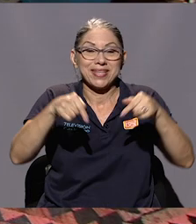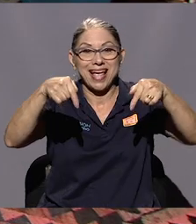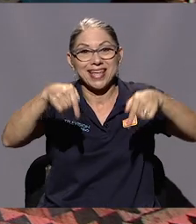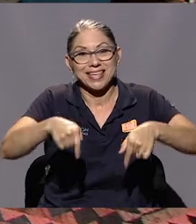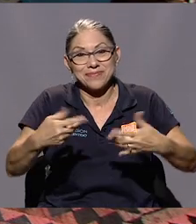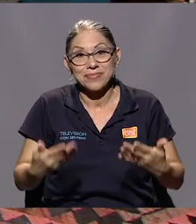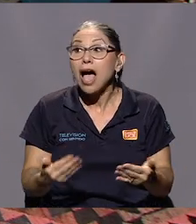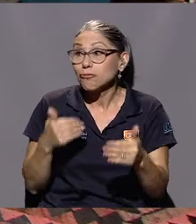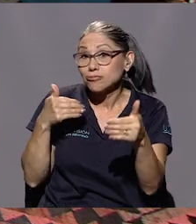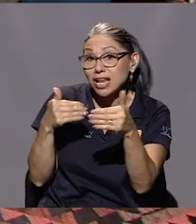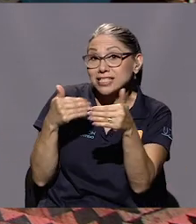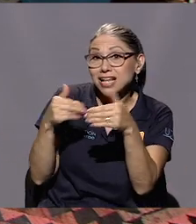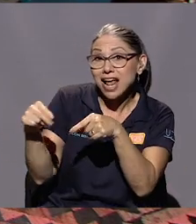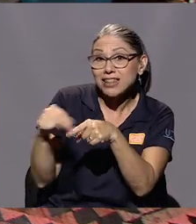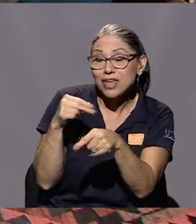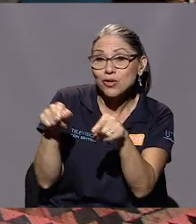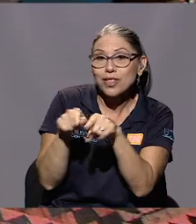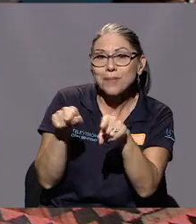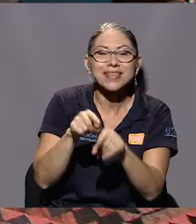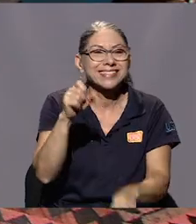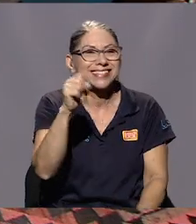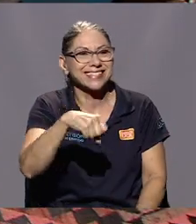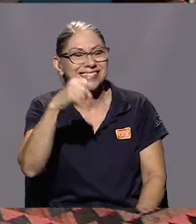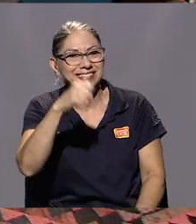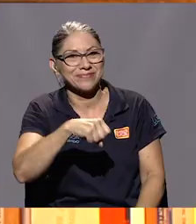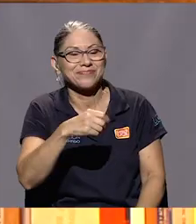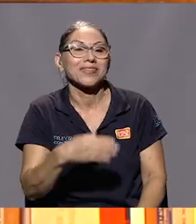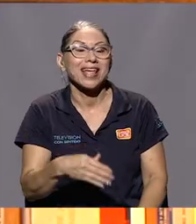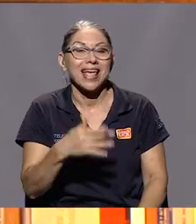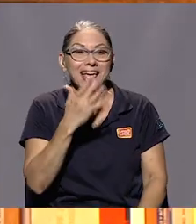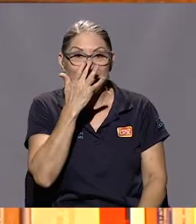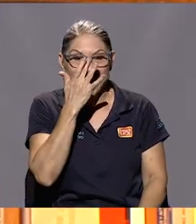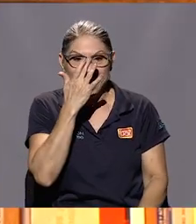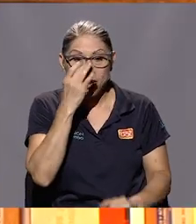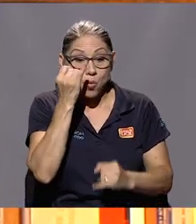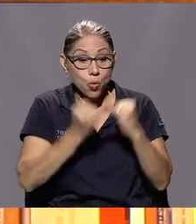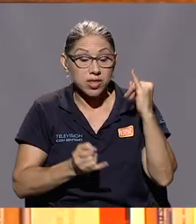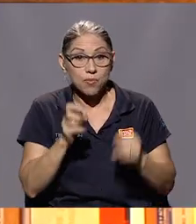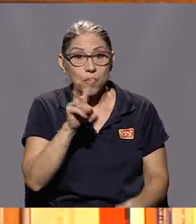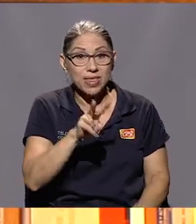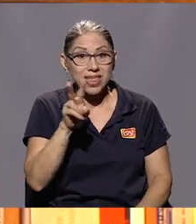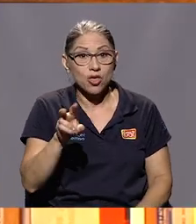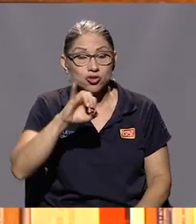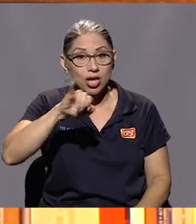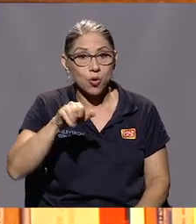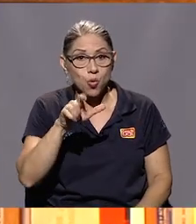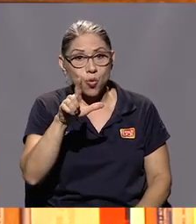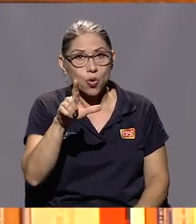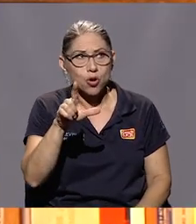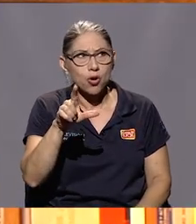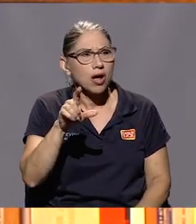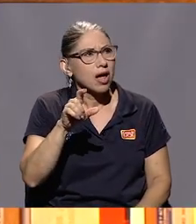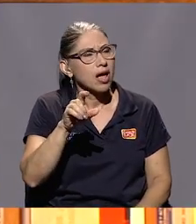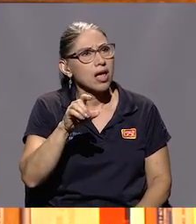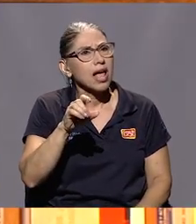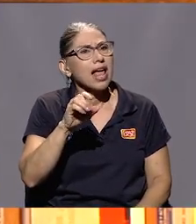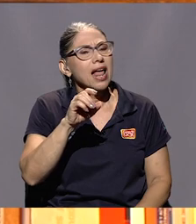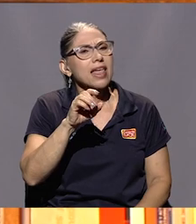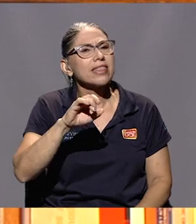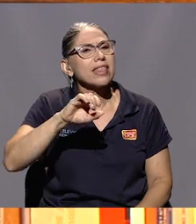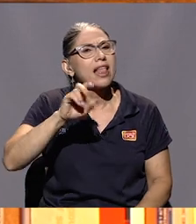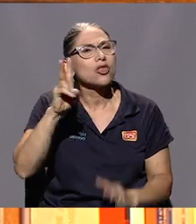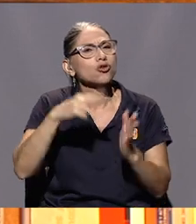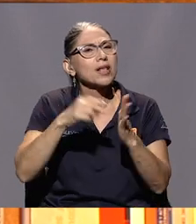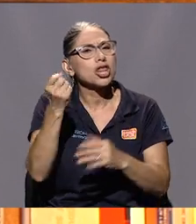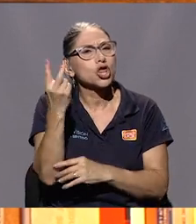lindo. Así que aquí Tiene cerca del nieto también. Sí. Alguna vez José, el último 22 de julio, que era el 22 de julio